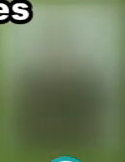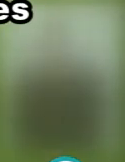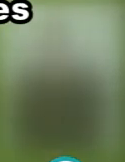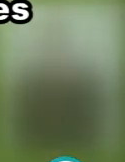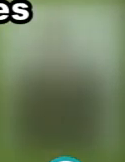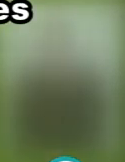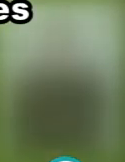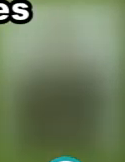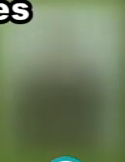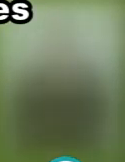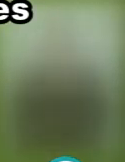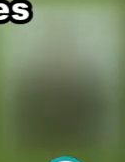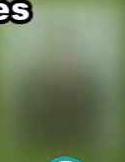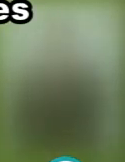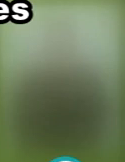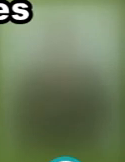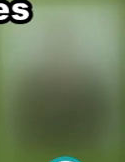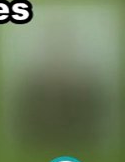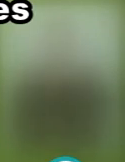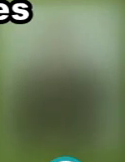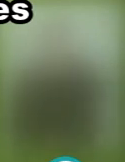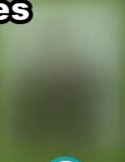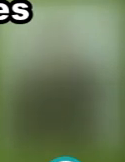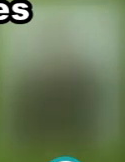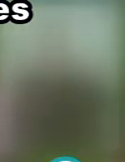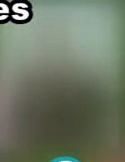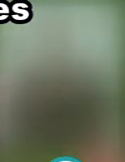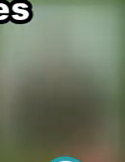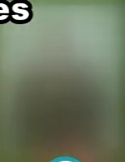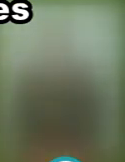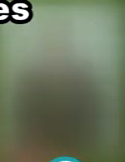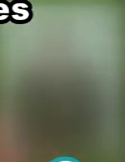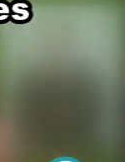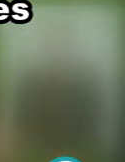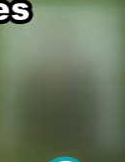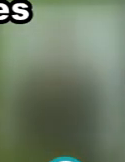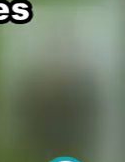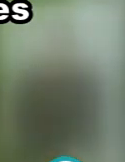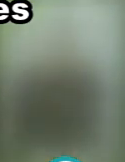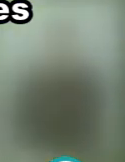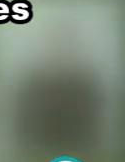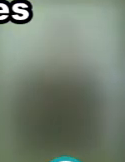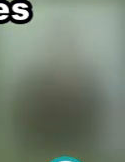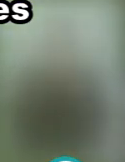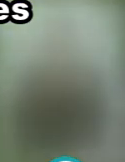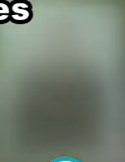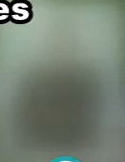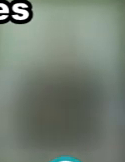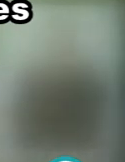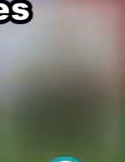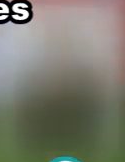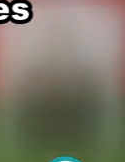en el Real Arena, a la Real Sociedad, por haber conseguido la Copa del Rey de la temporada 19 y 20.